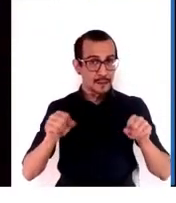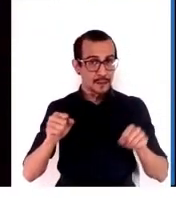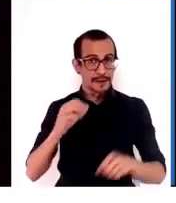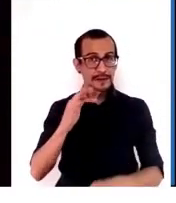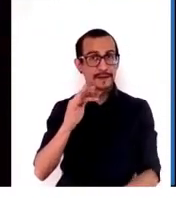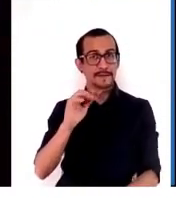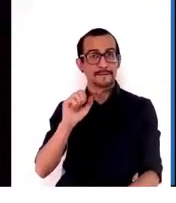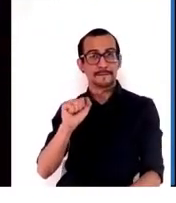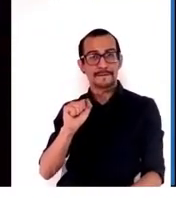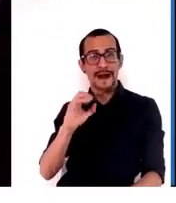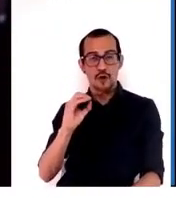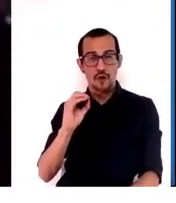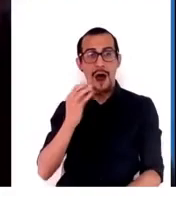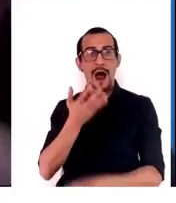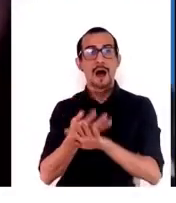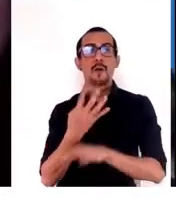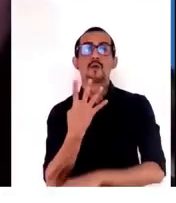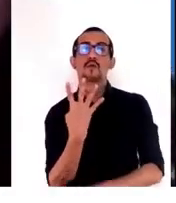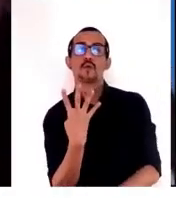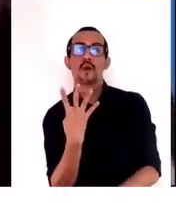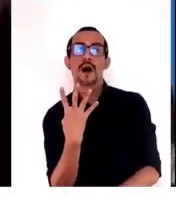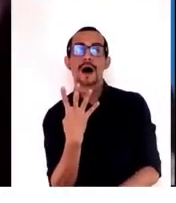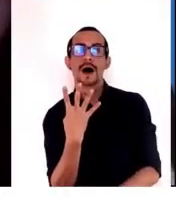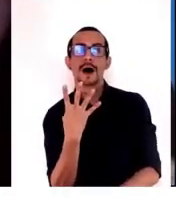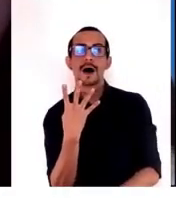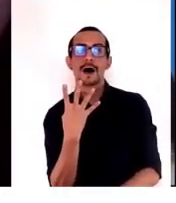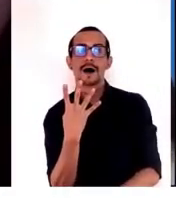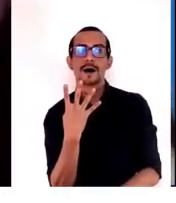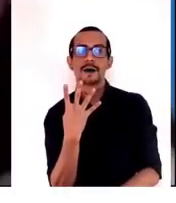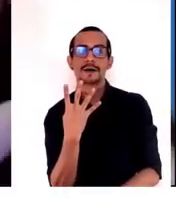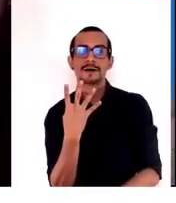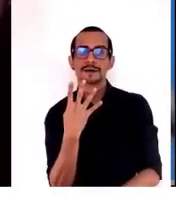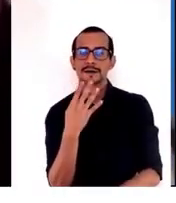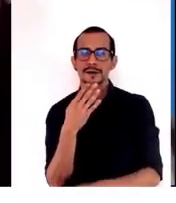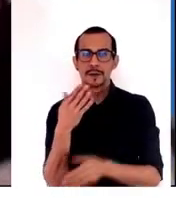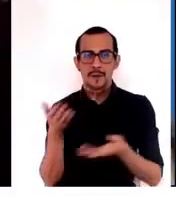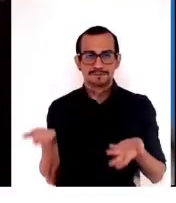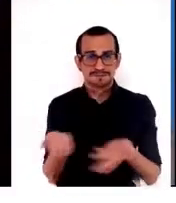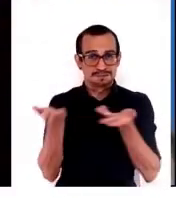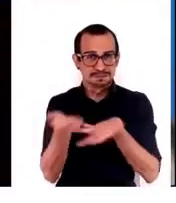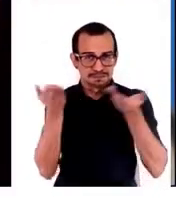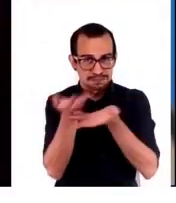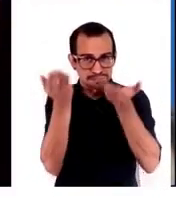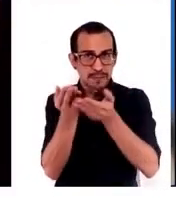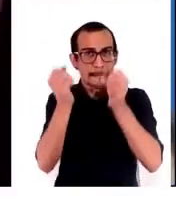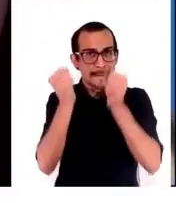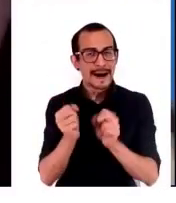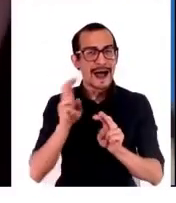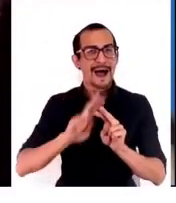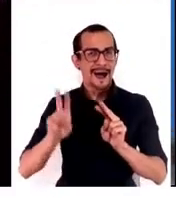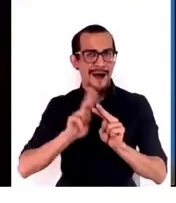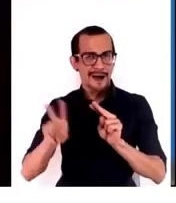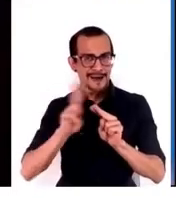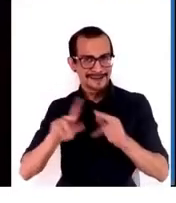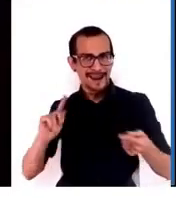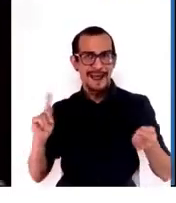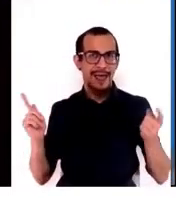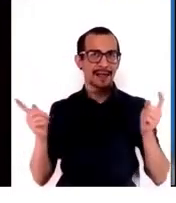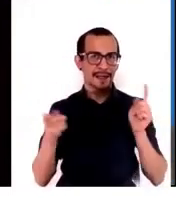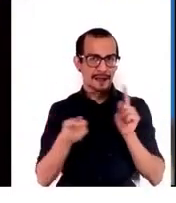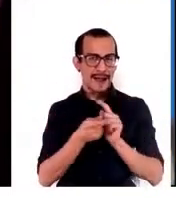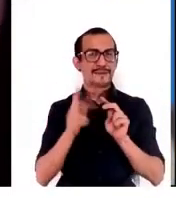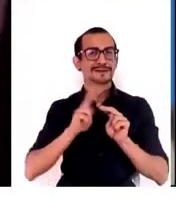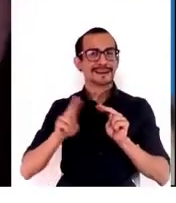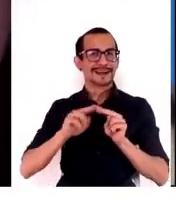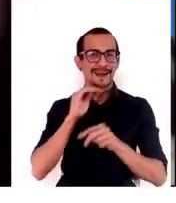tenemos cuatro aceleradores para hacer que el cambio se hace